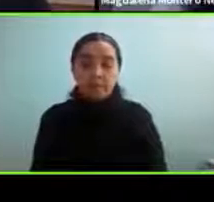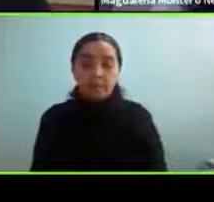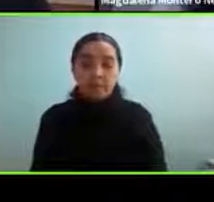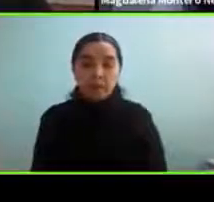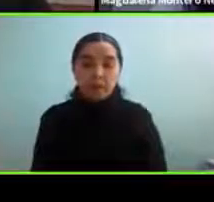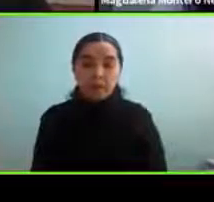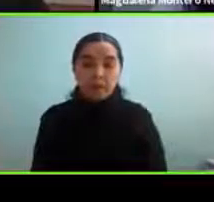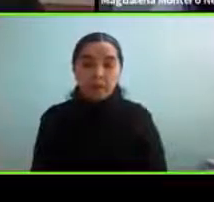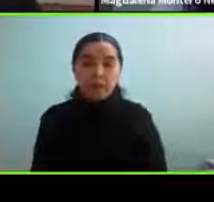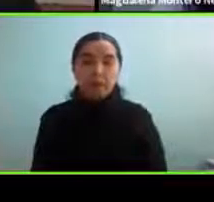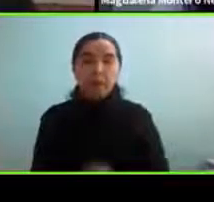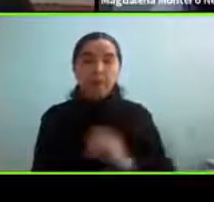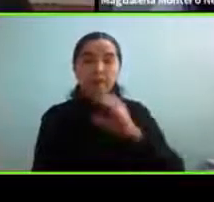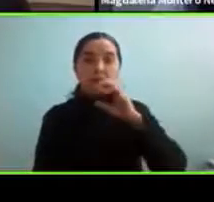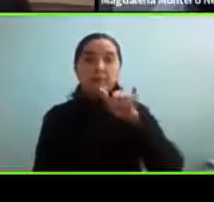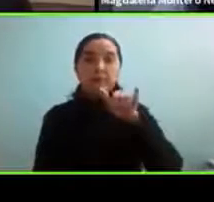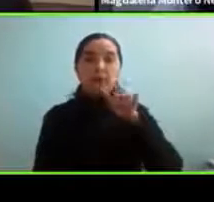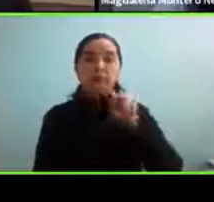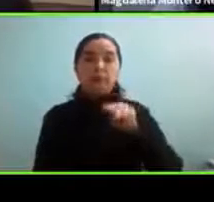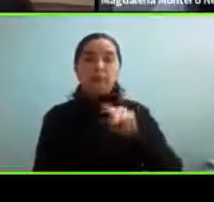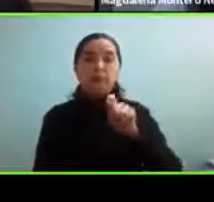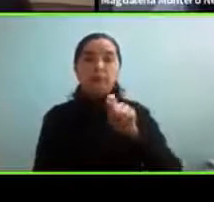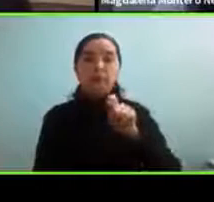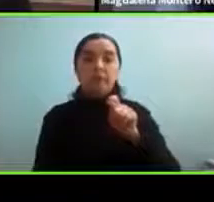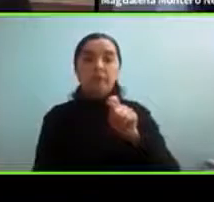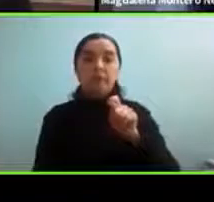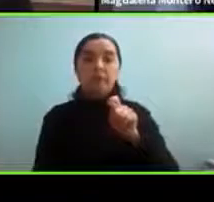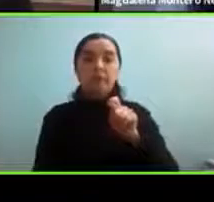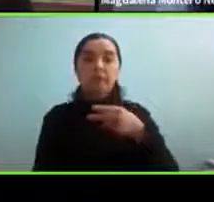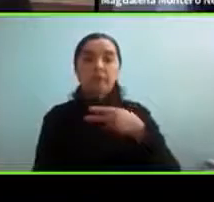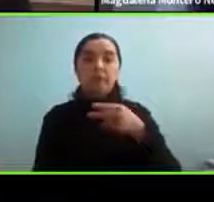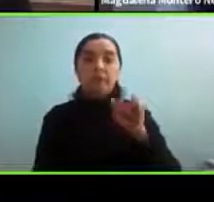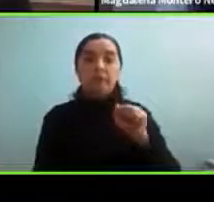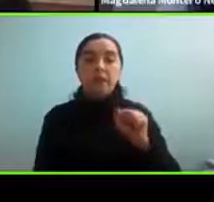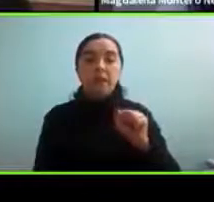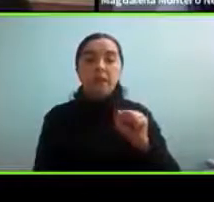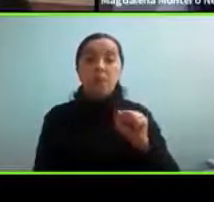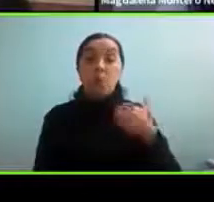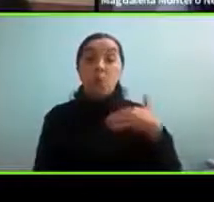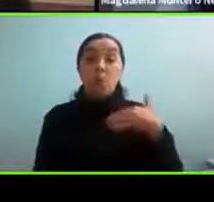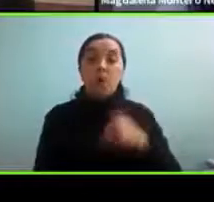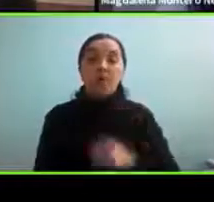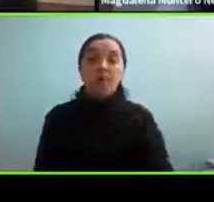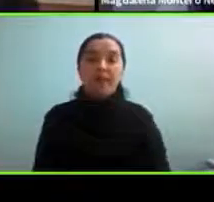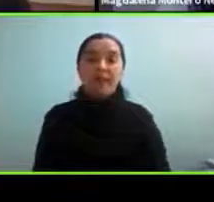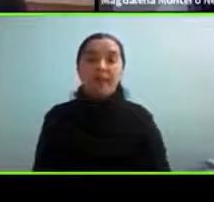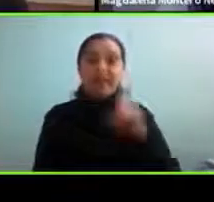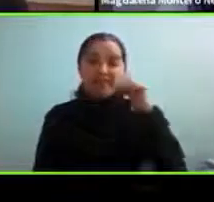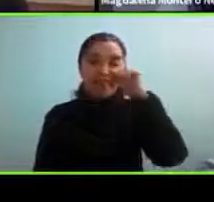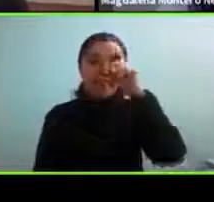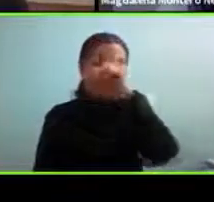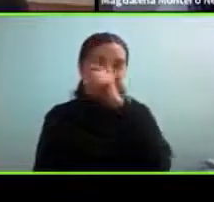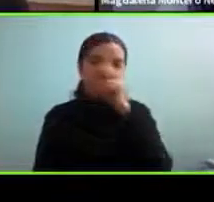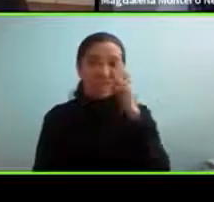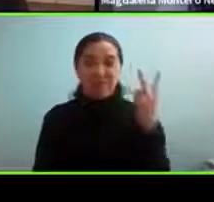Cintia ¿tu recomendación? Uy es muy difícil en dos minutos